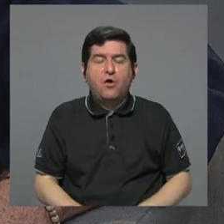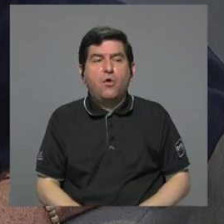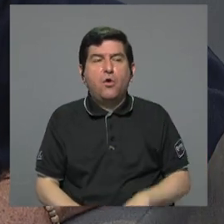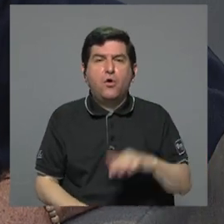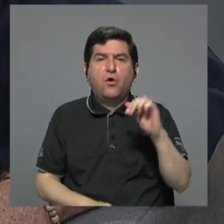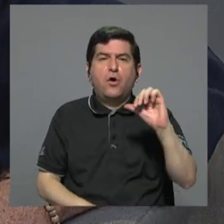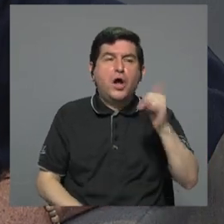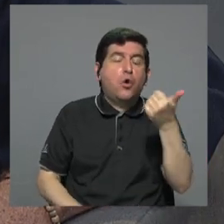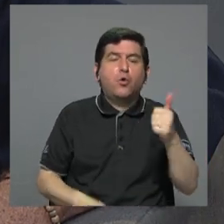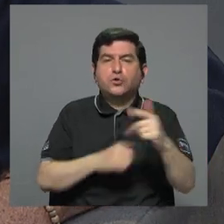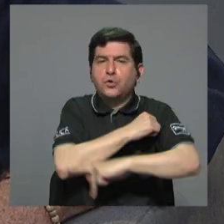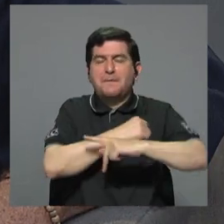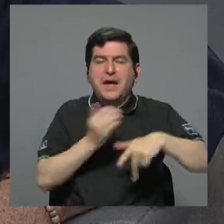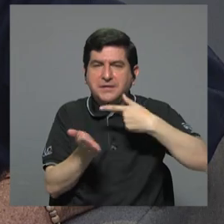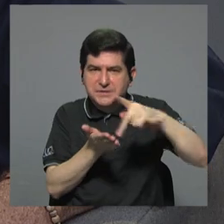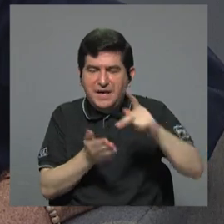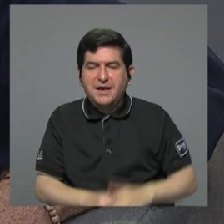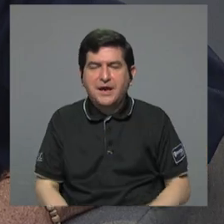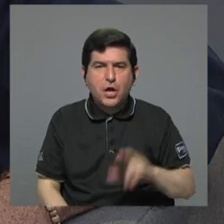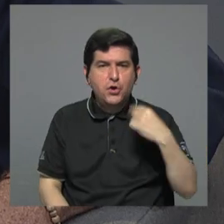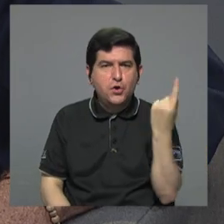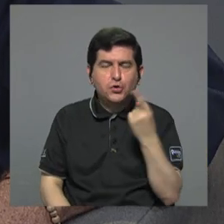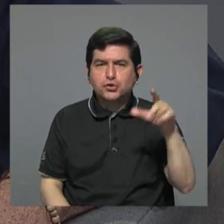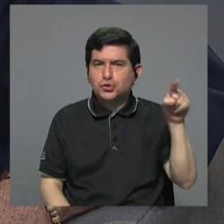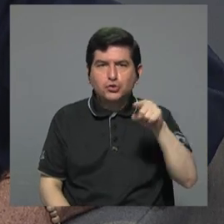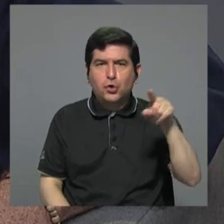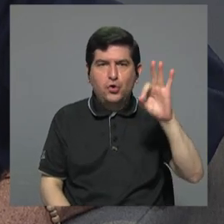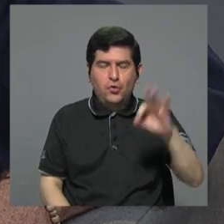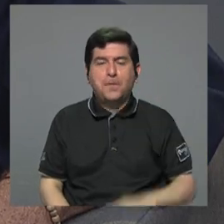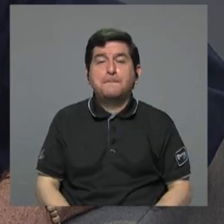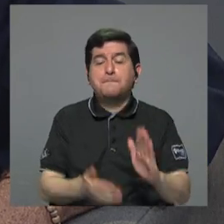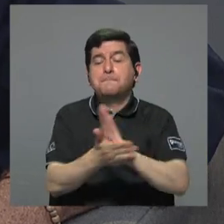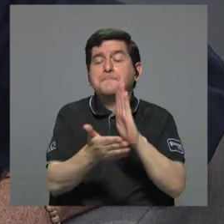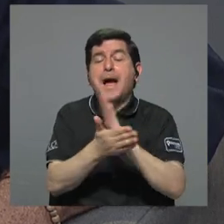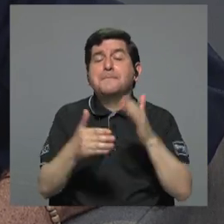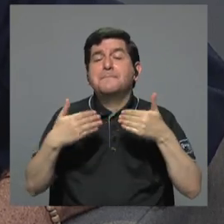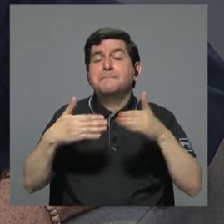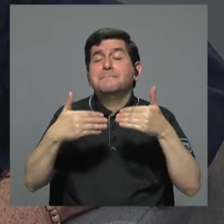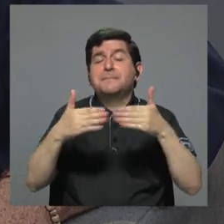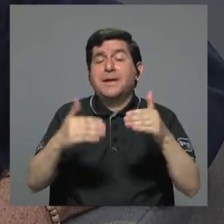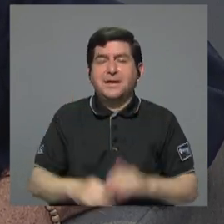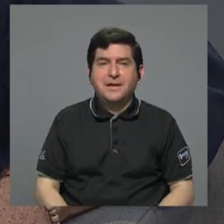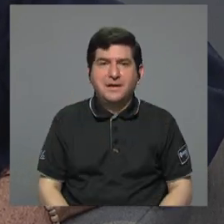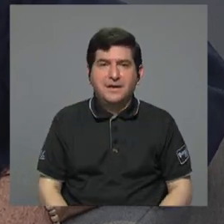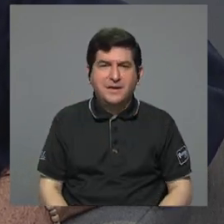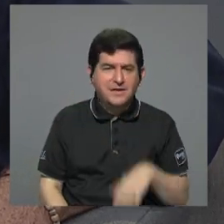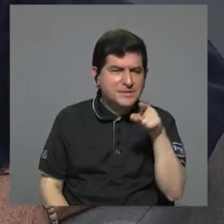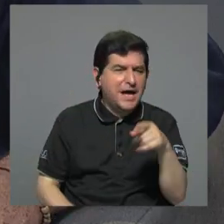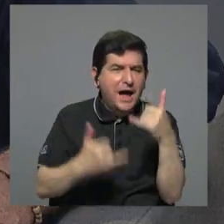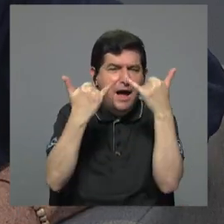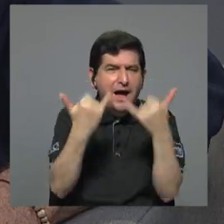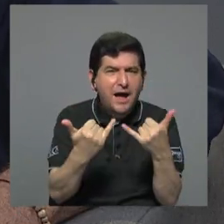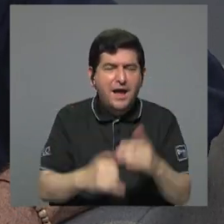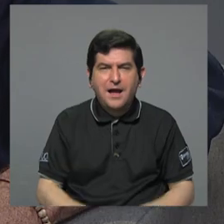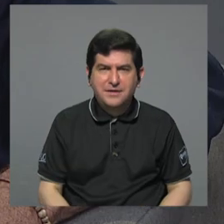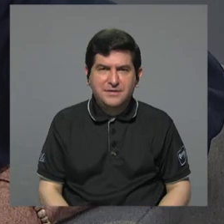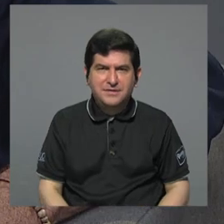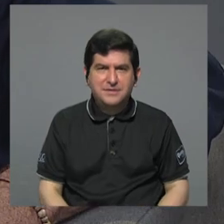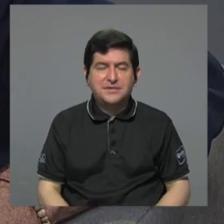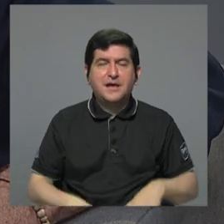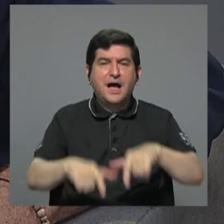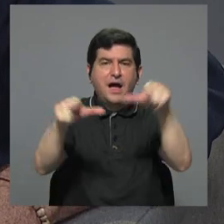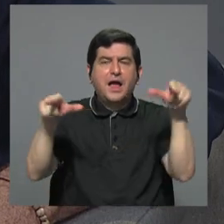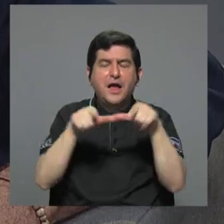Mire, no solo los que se van a las zonas francas, es que los papeles de Panamá, es que muchas de las cosas de donde se han ido a meter en